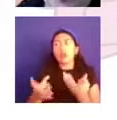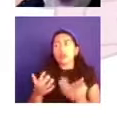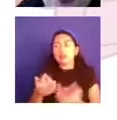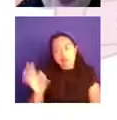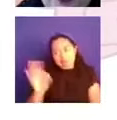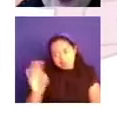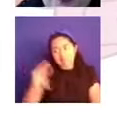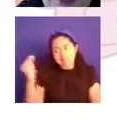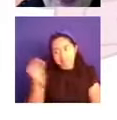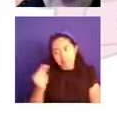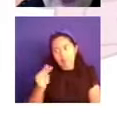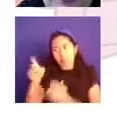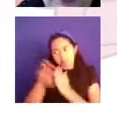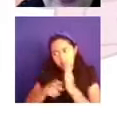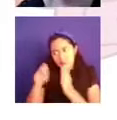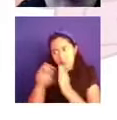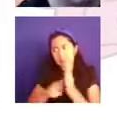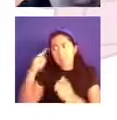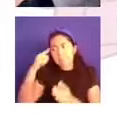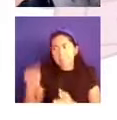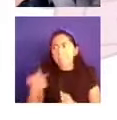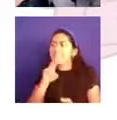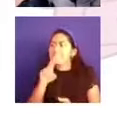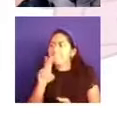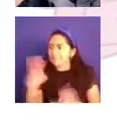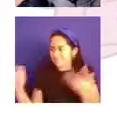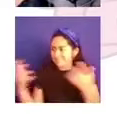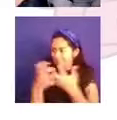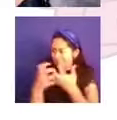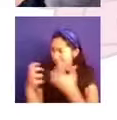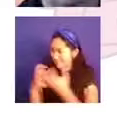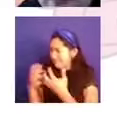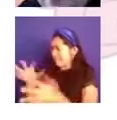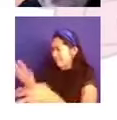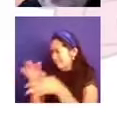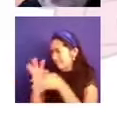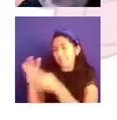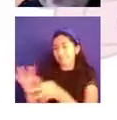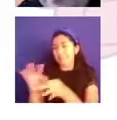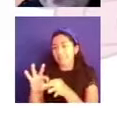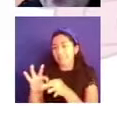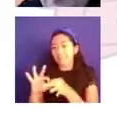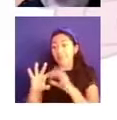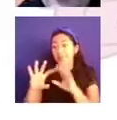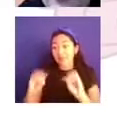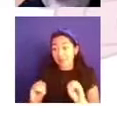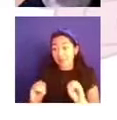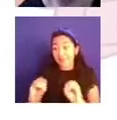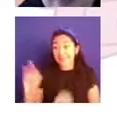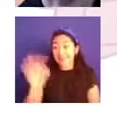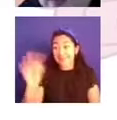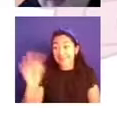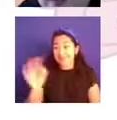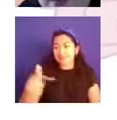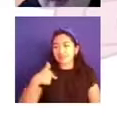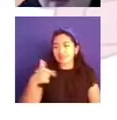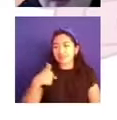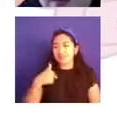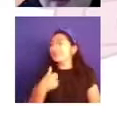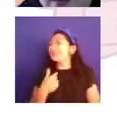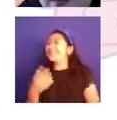Ser curioso de una manera plena y una manera consciente. No perder esa parte.